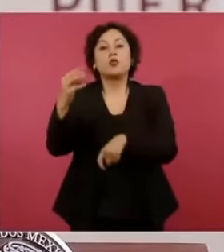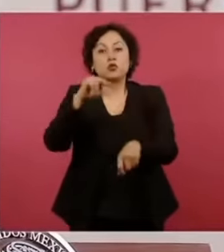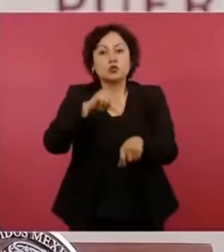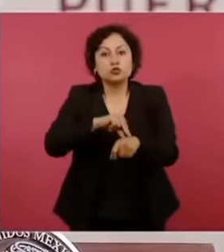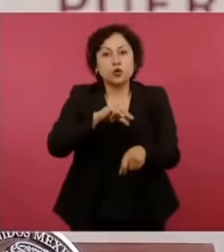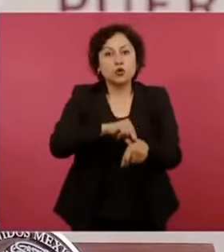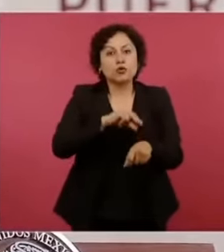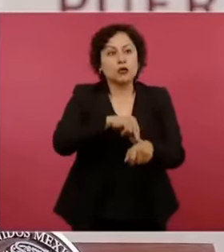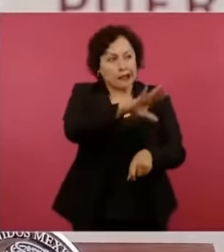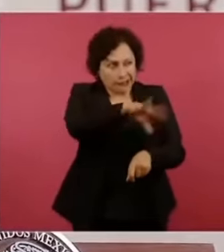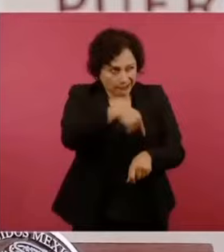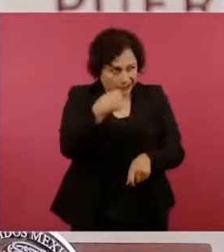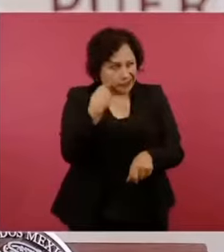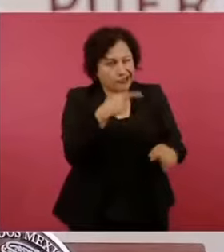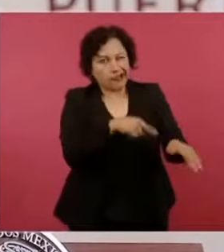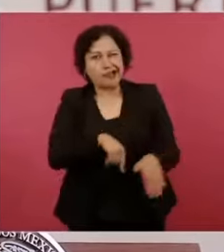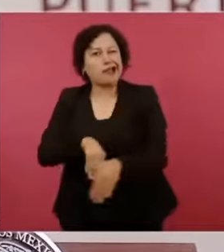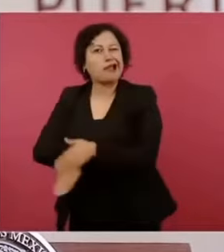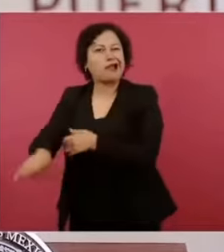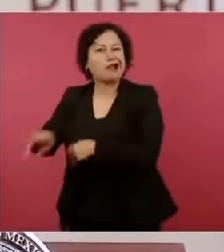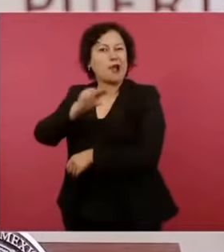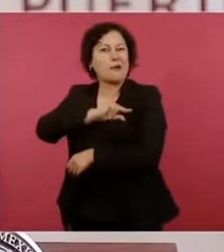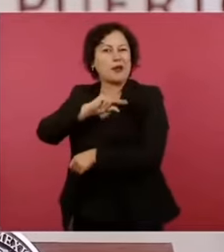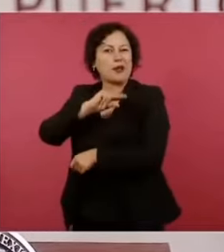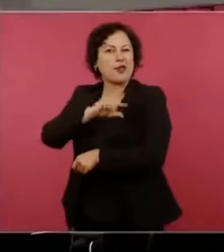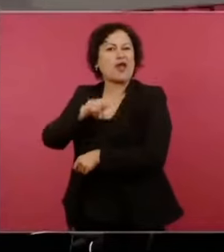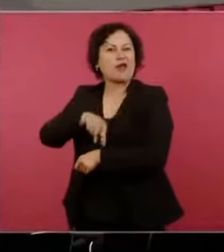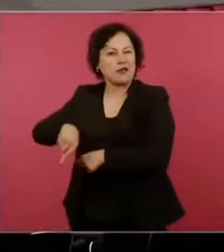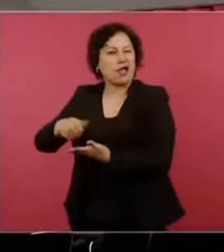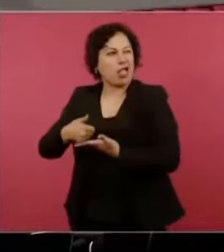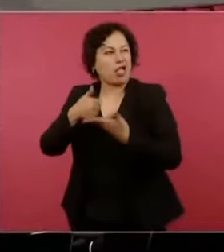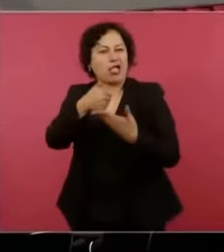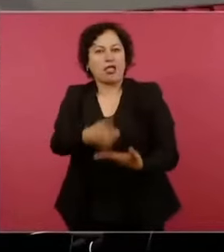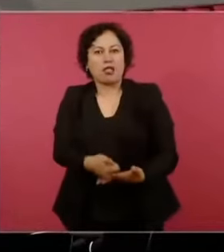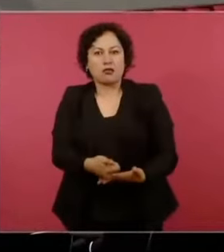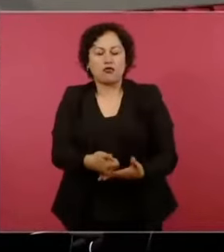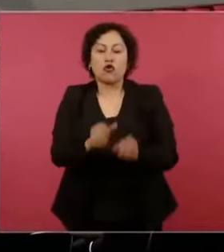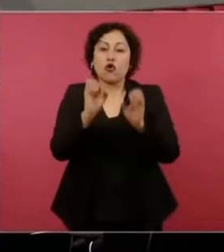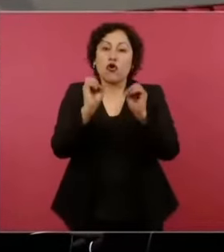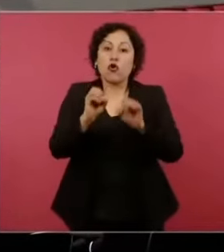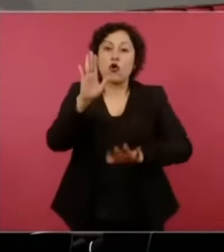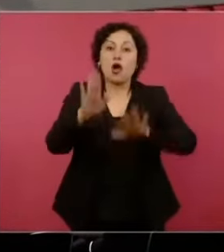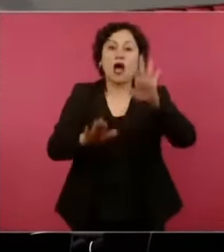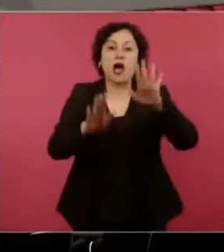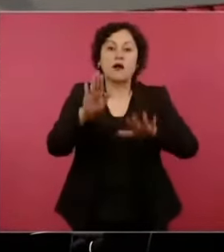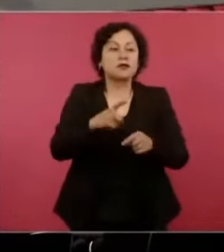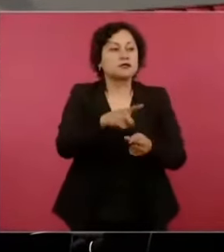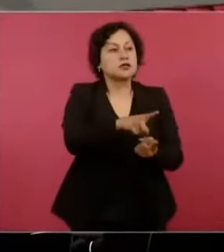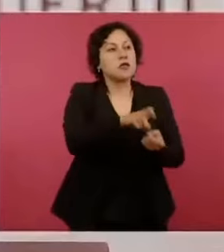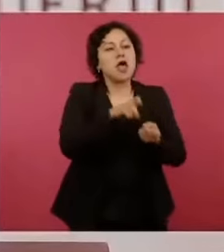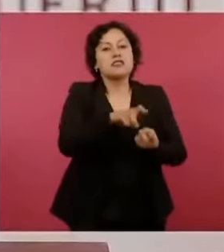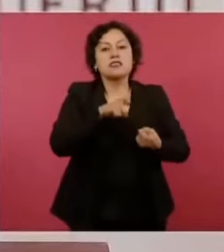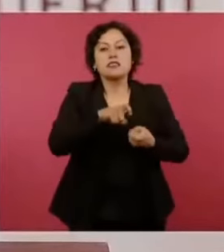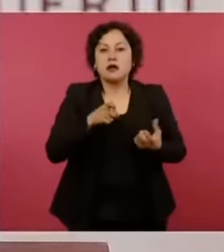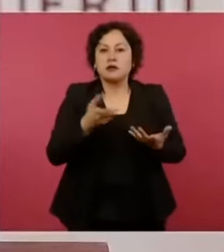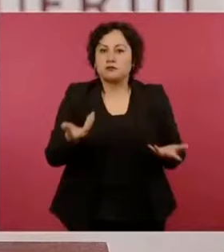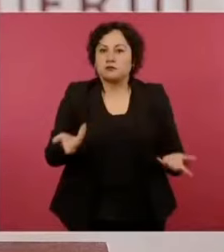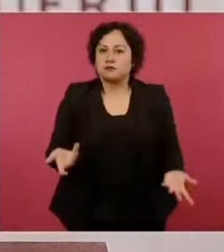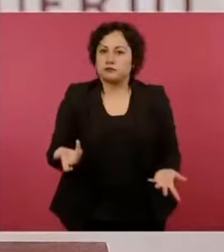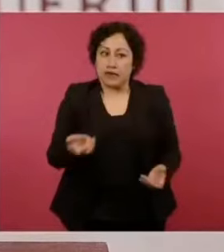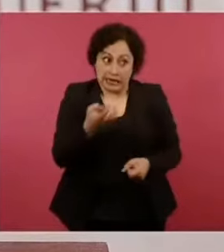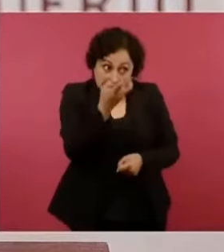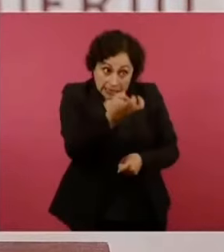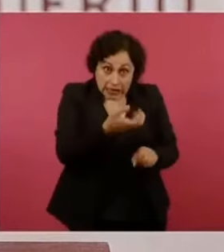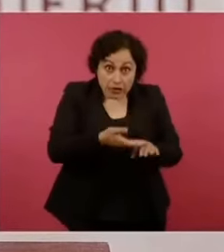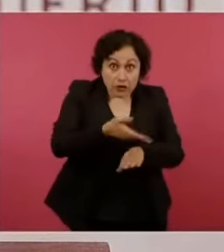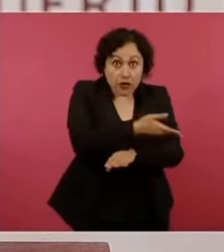había personas que en lo público operaban como que si fuera el medio privado. Se acabó con una anarquía en el